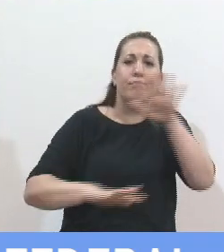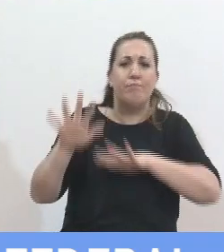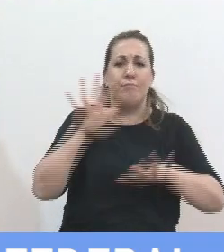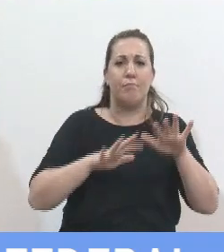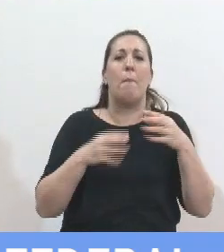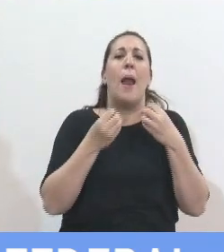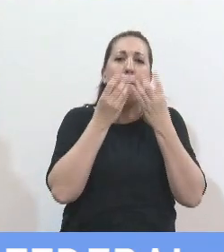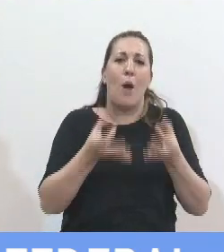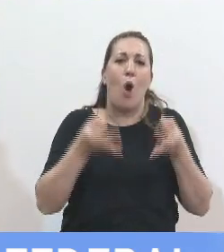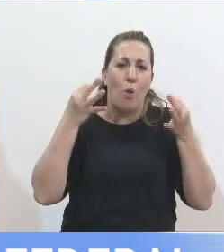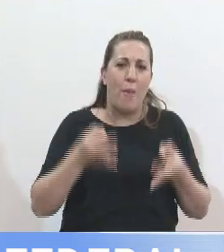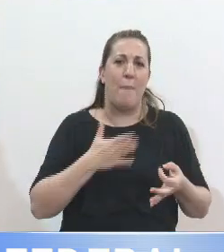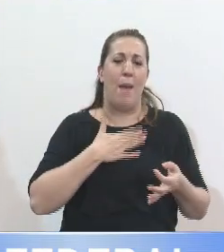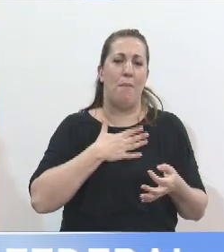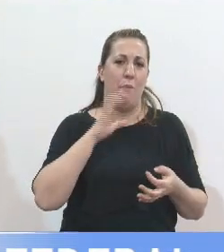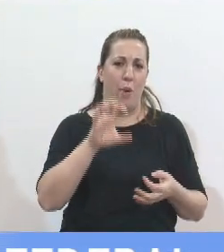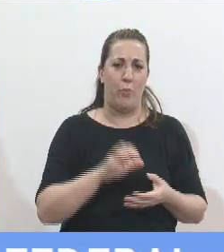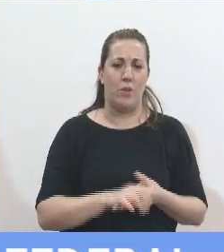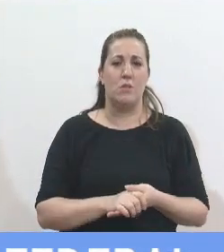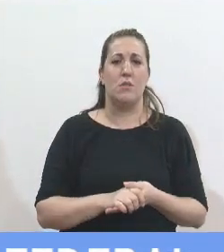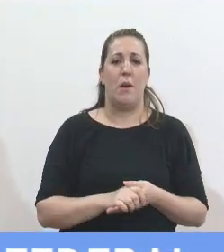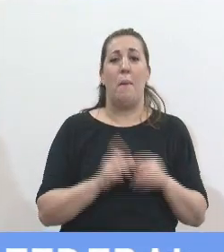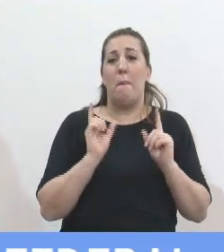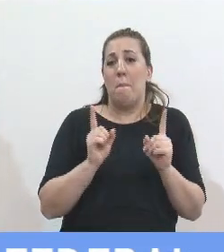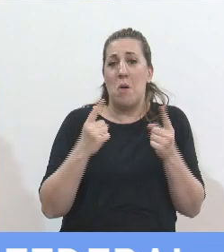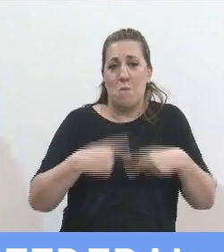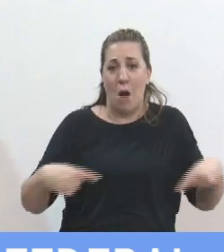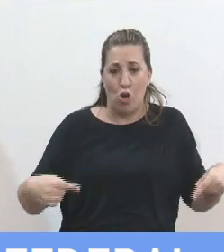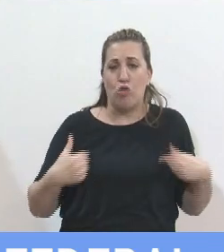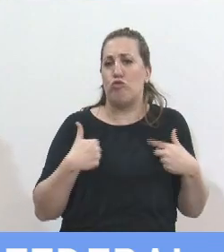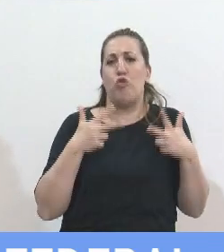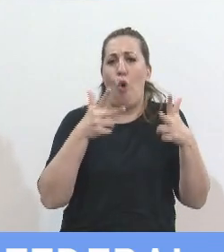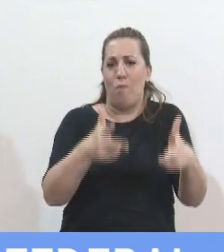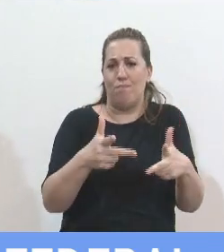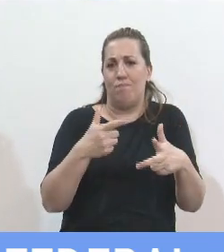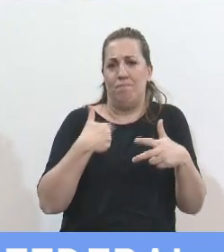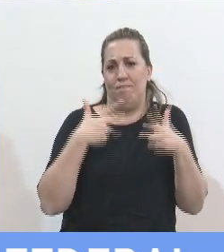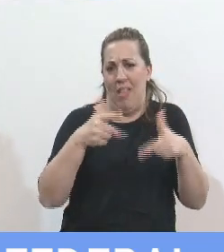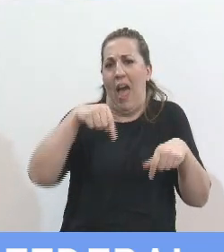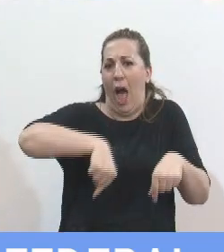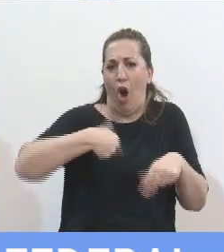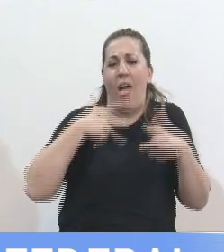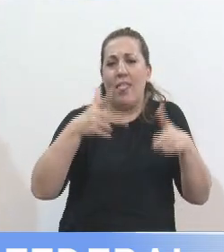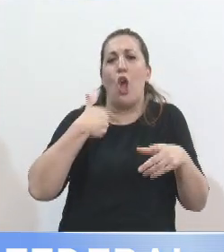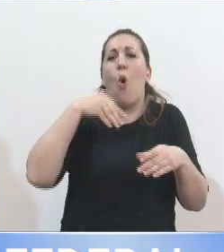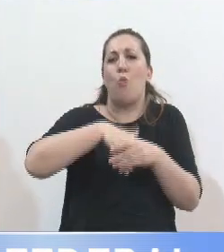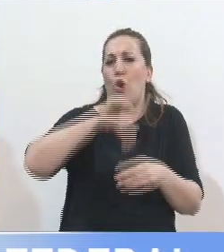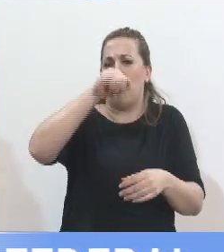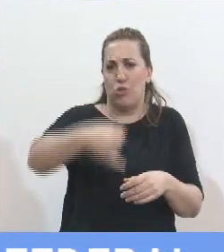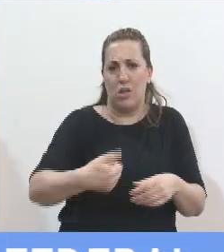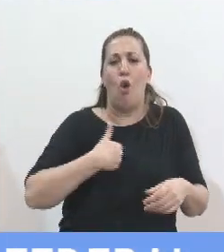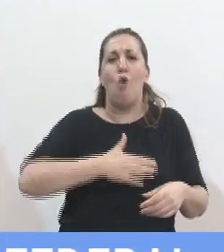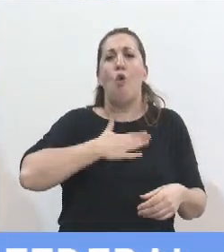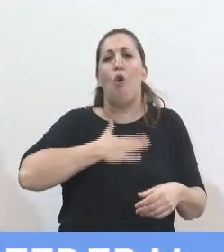para mi provincia. Así que, por todo esto, adelanto mi voto positivo y celebro que hoy